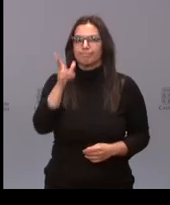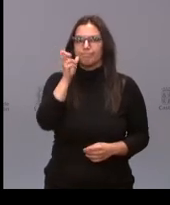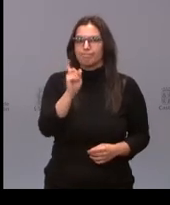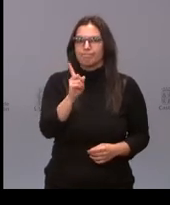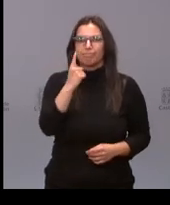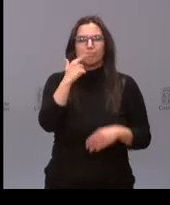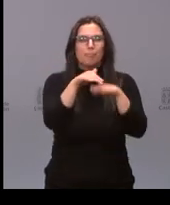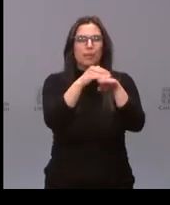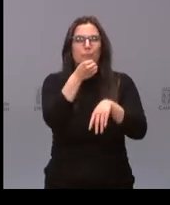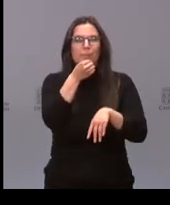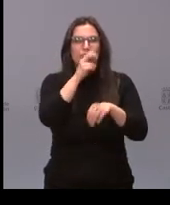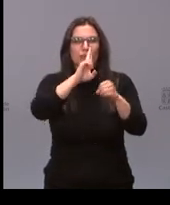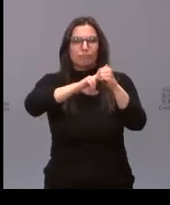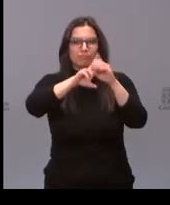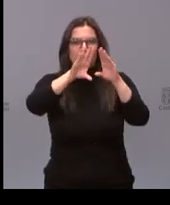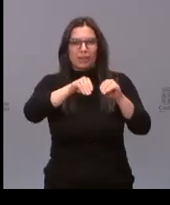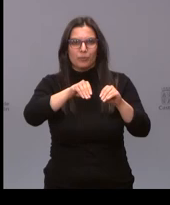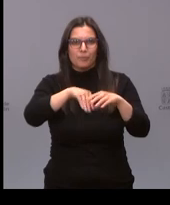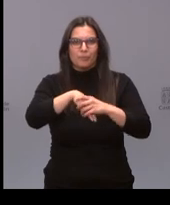Beatriz, el micrófono, ¿lo tienes apagado?